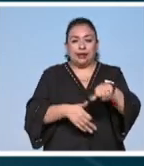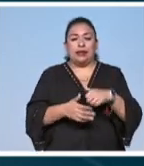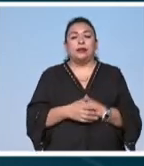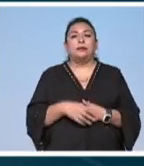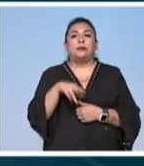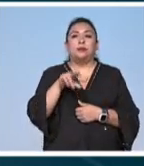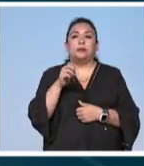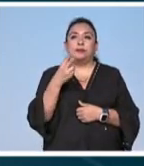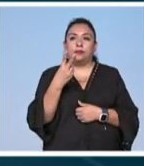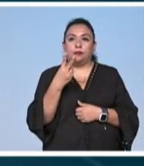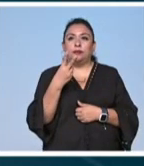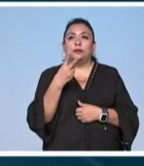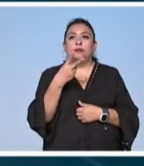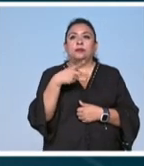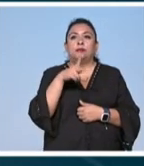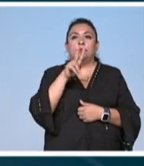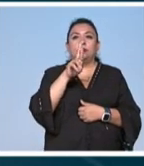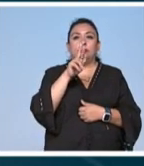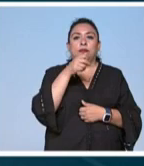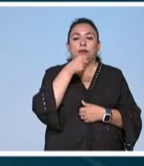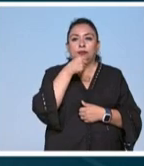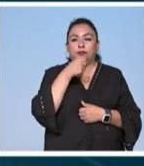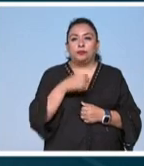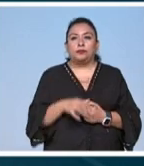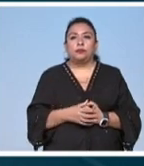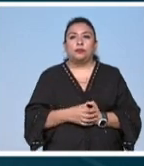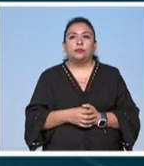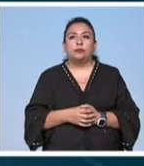noticias 22 karen ribera